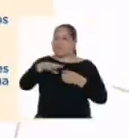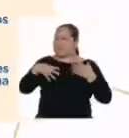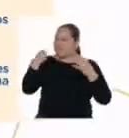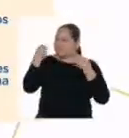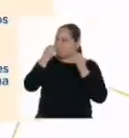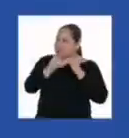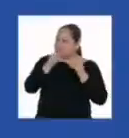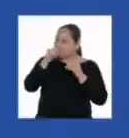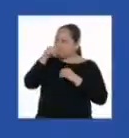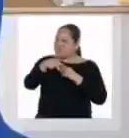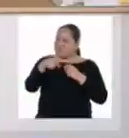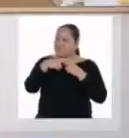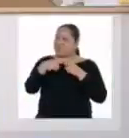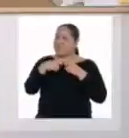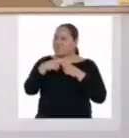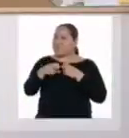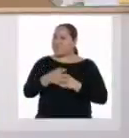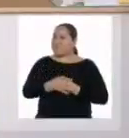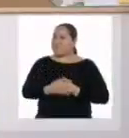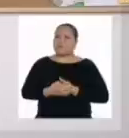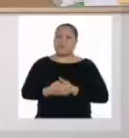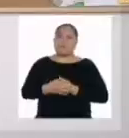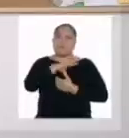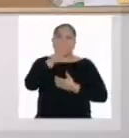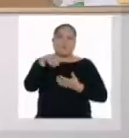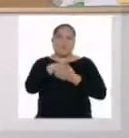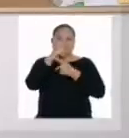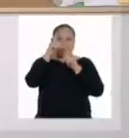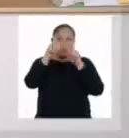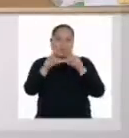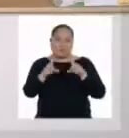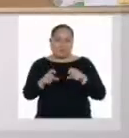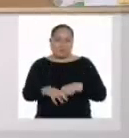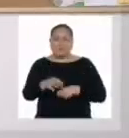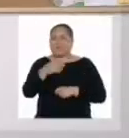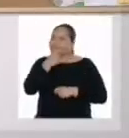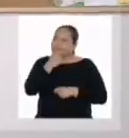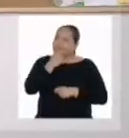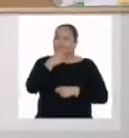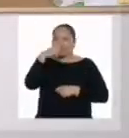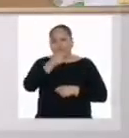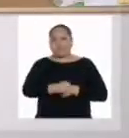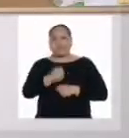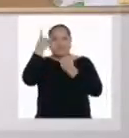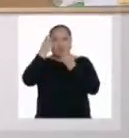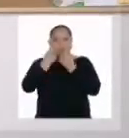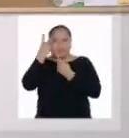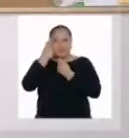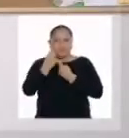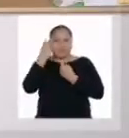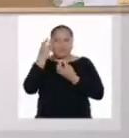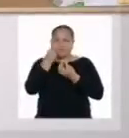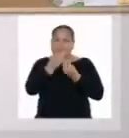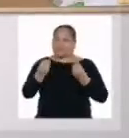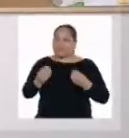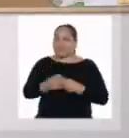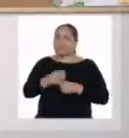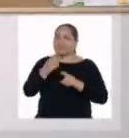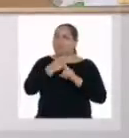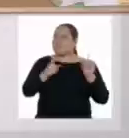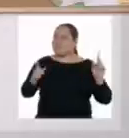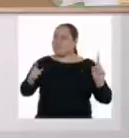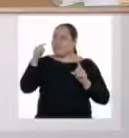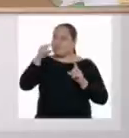solución al problema? Todas son preguntas que cada vez nos las hacemos más a menudo, pero